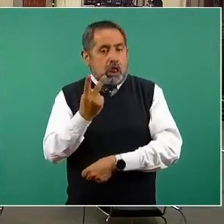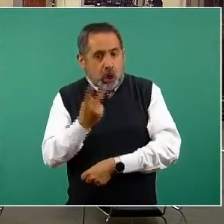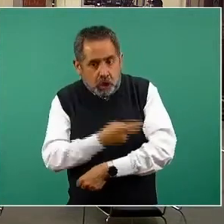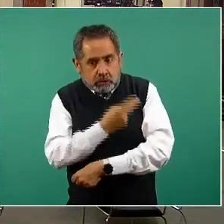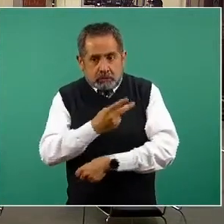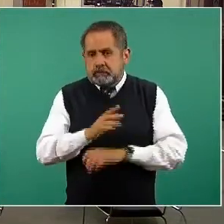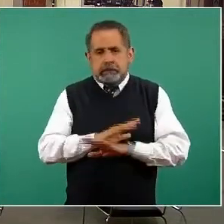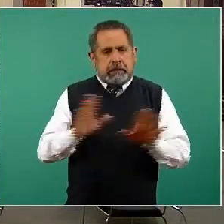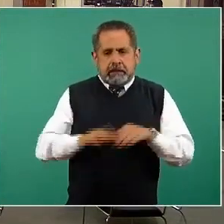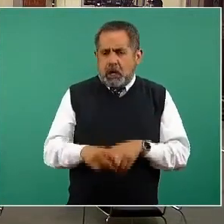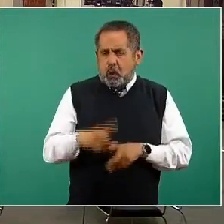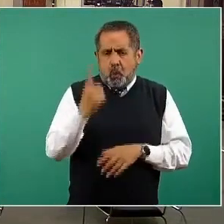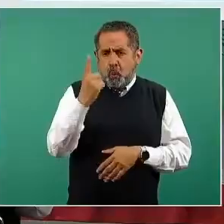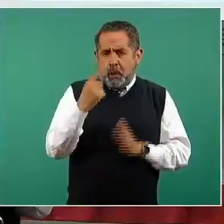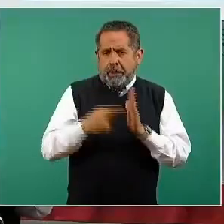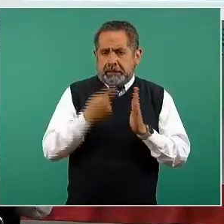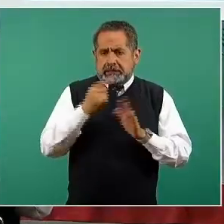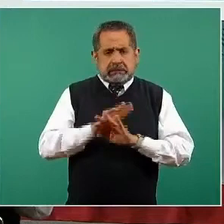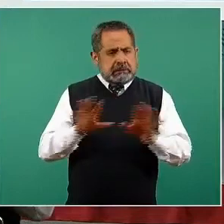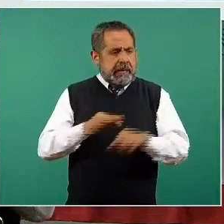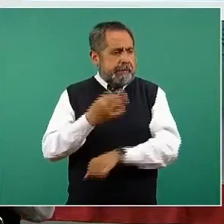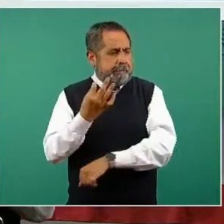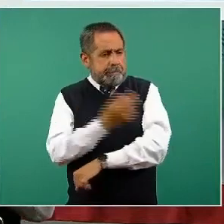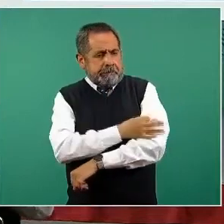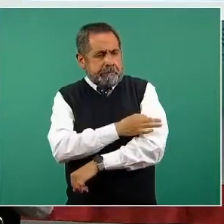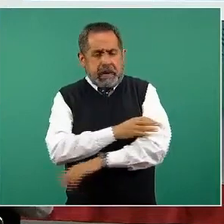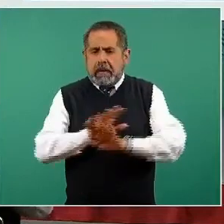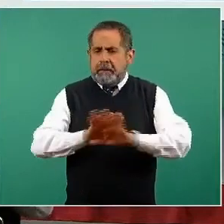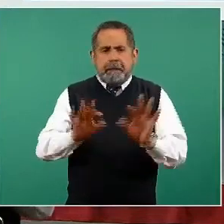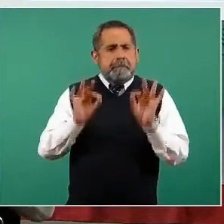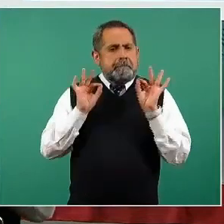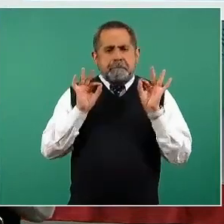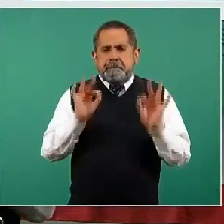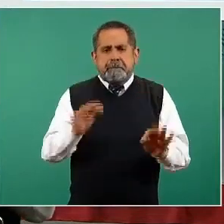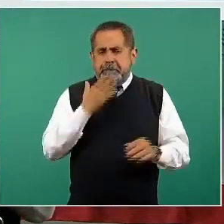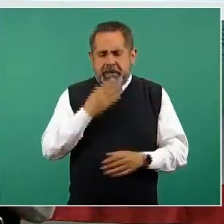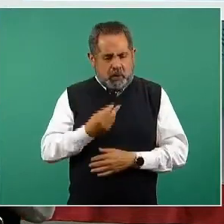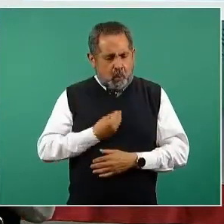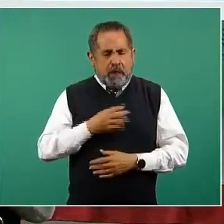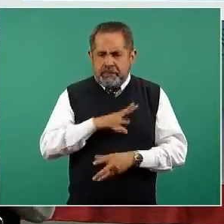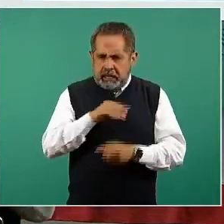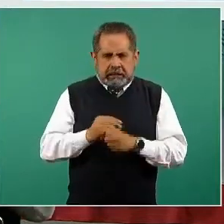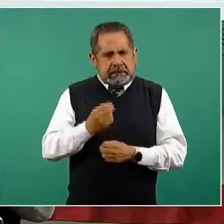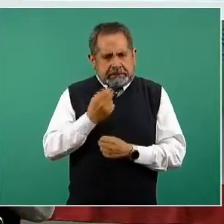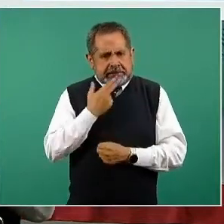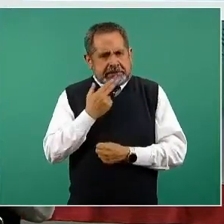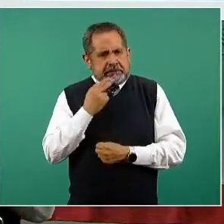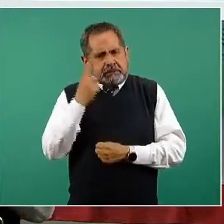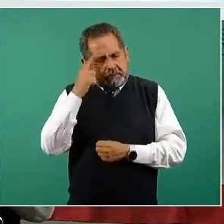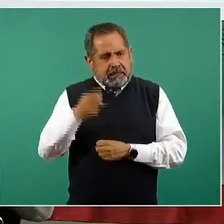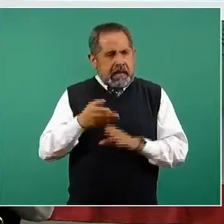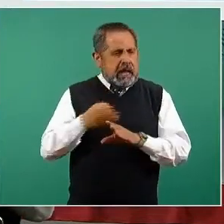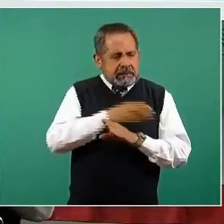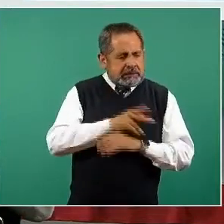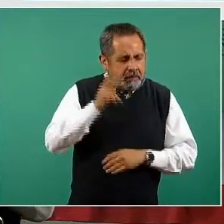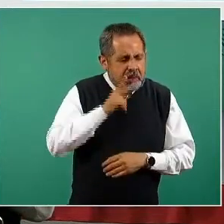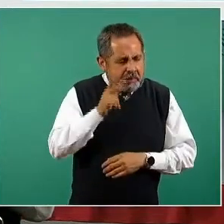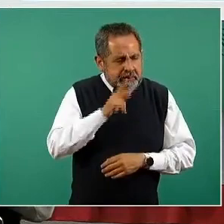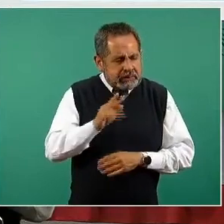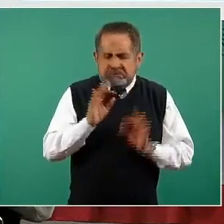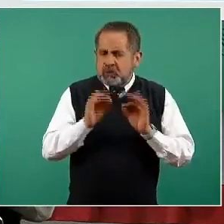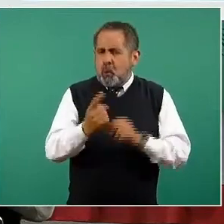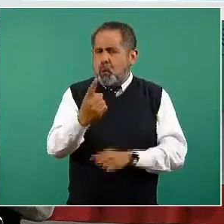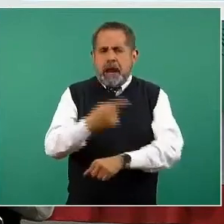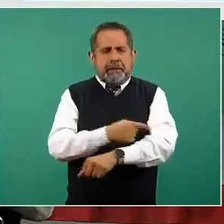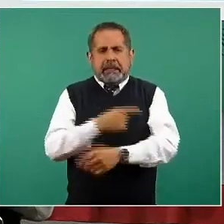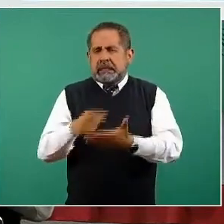dosis para poder lograr la eficacia que ha sido en su momento evidenciada en los diferentes ensayos. Y además